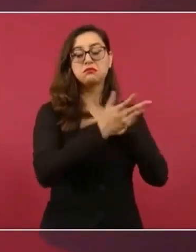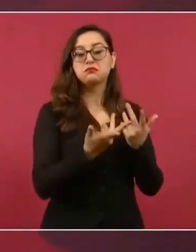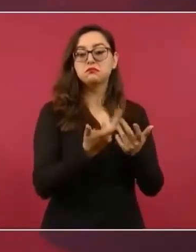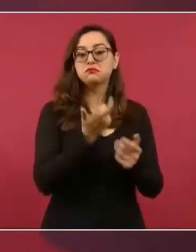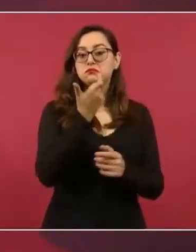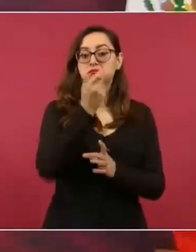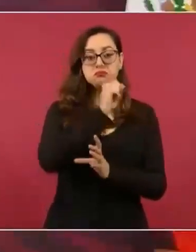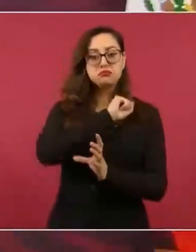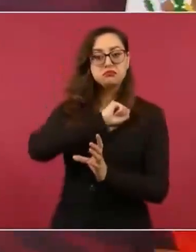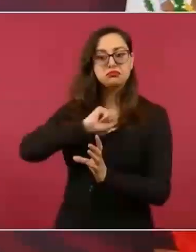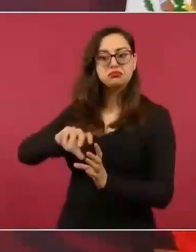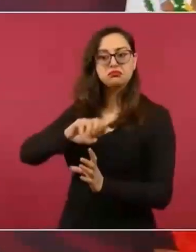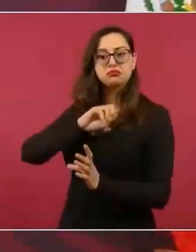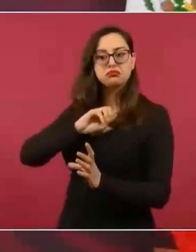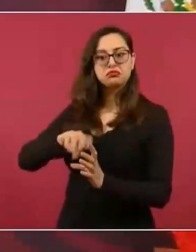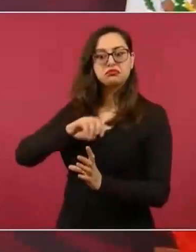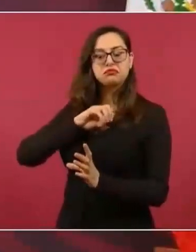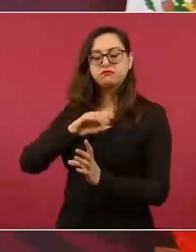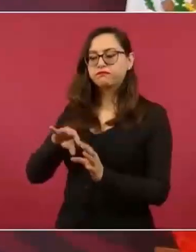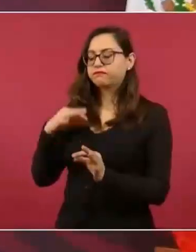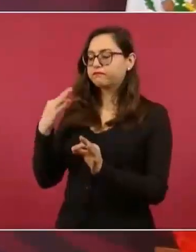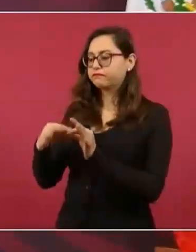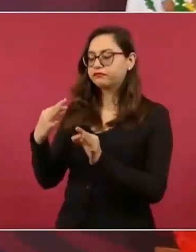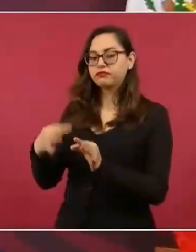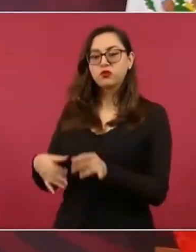los de Guerrero, de todas partes.